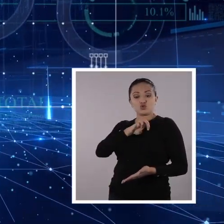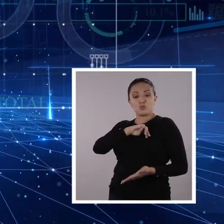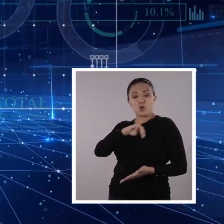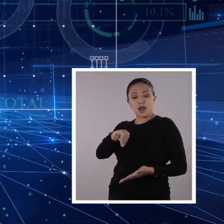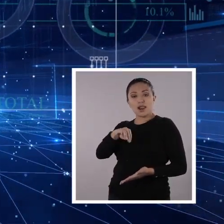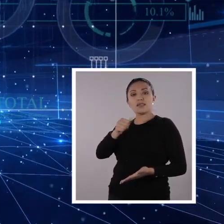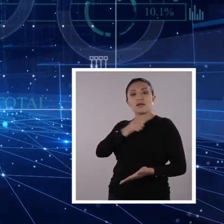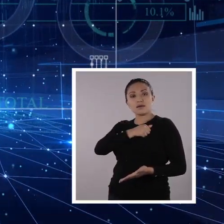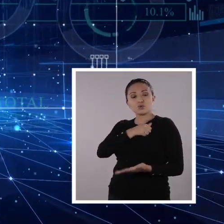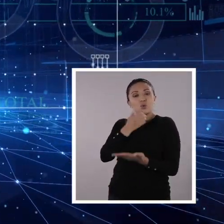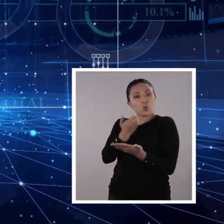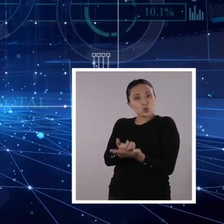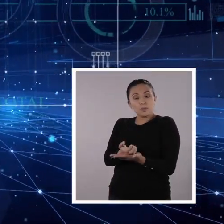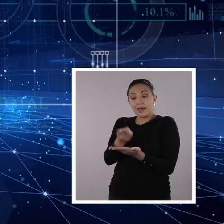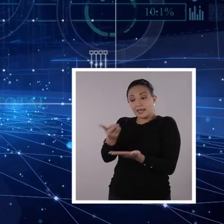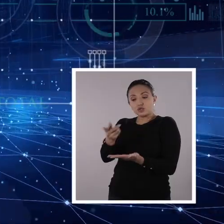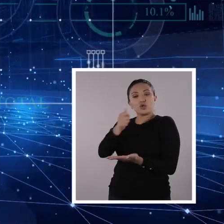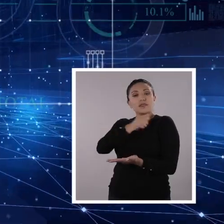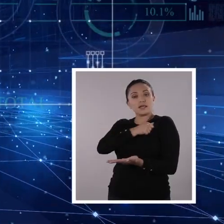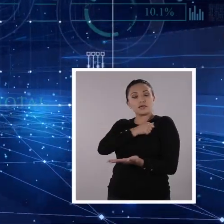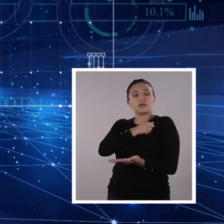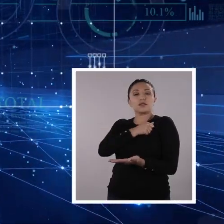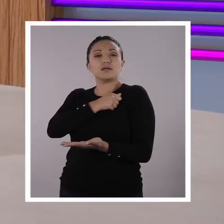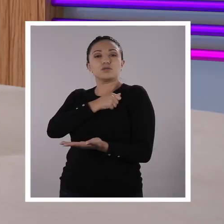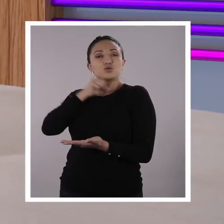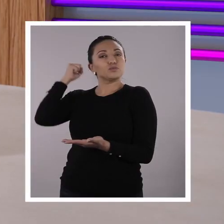económico, llamado derecho patrimonial.